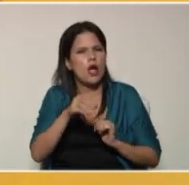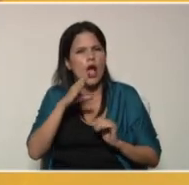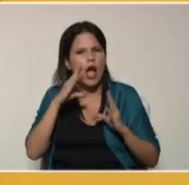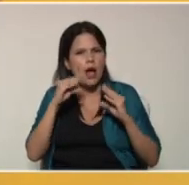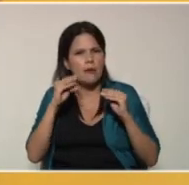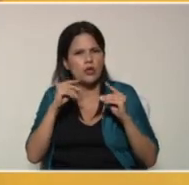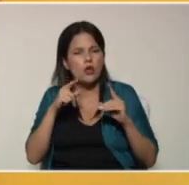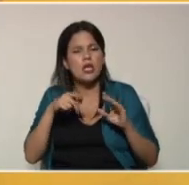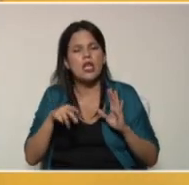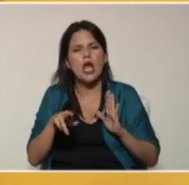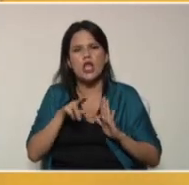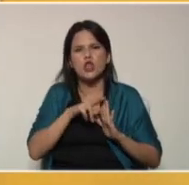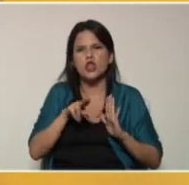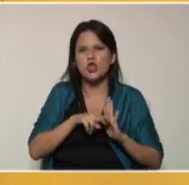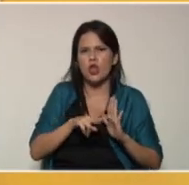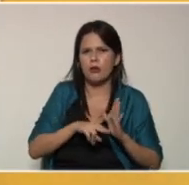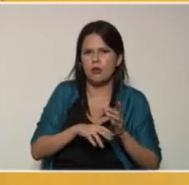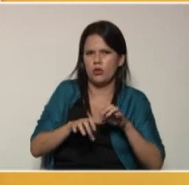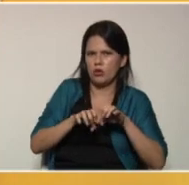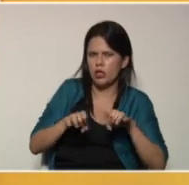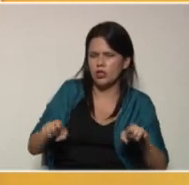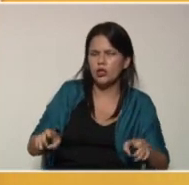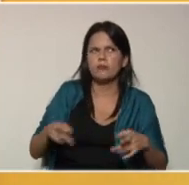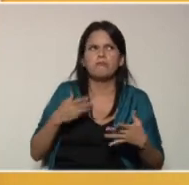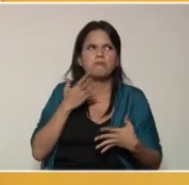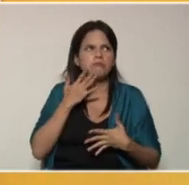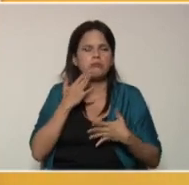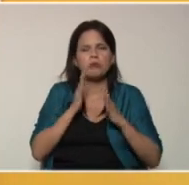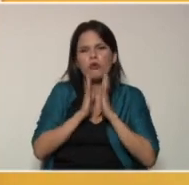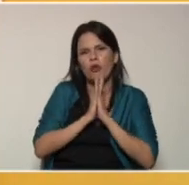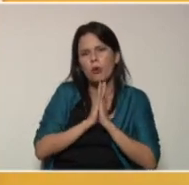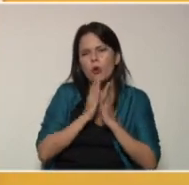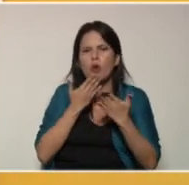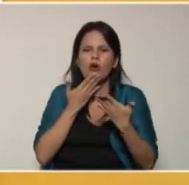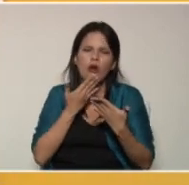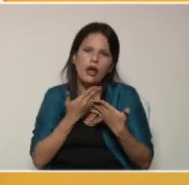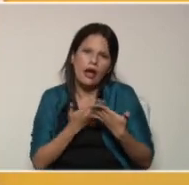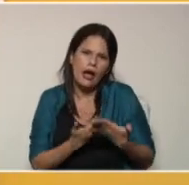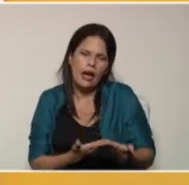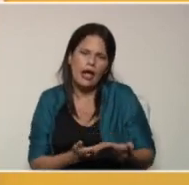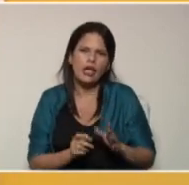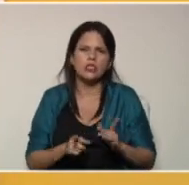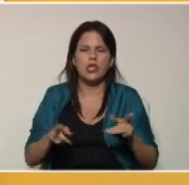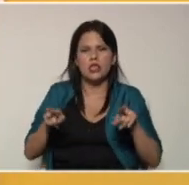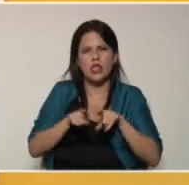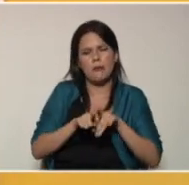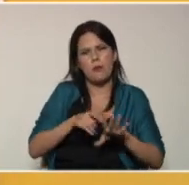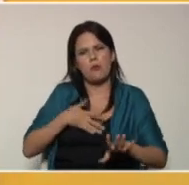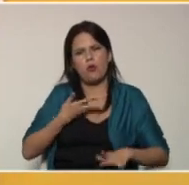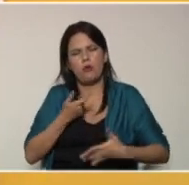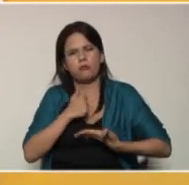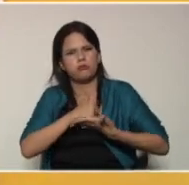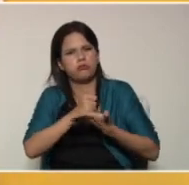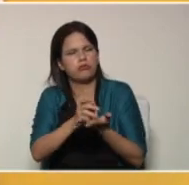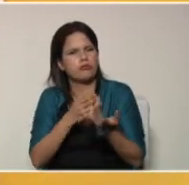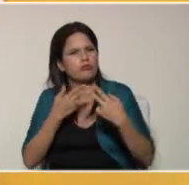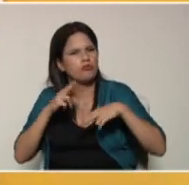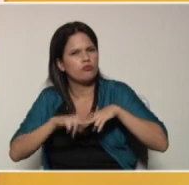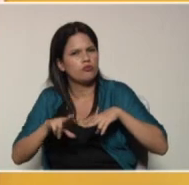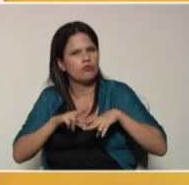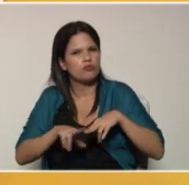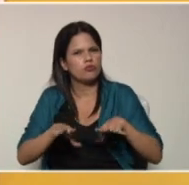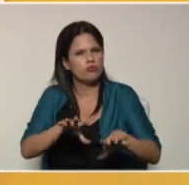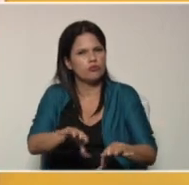cortesía, como lo es por favor, gracias. También podemos ayudar al niño a que vaya